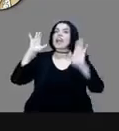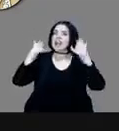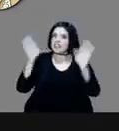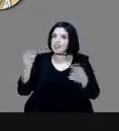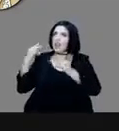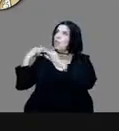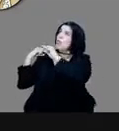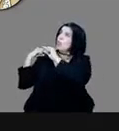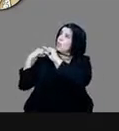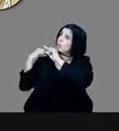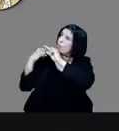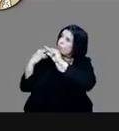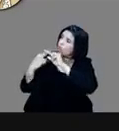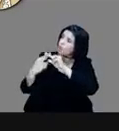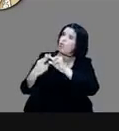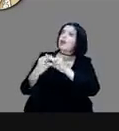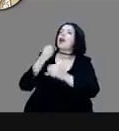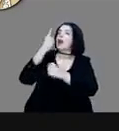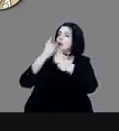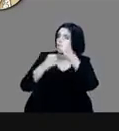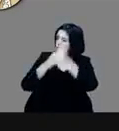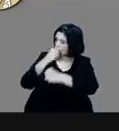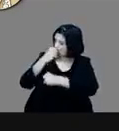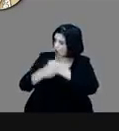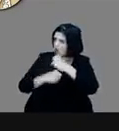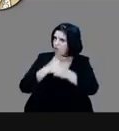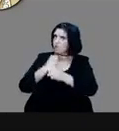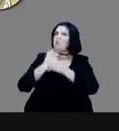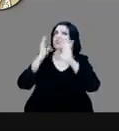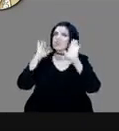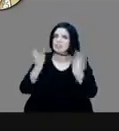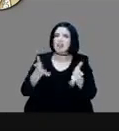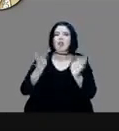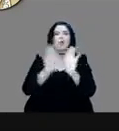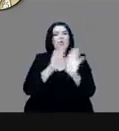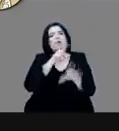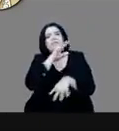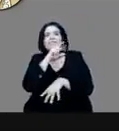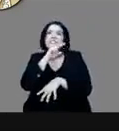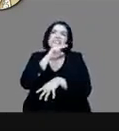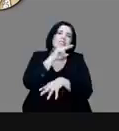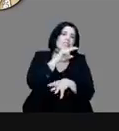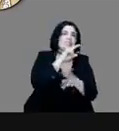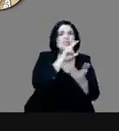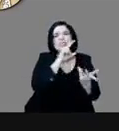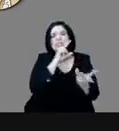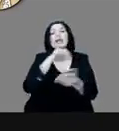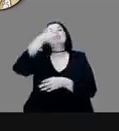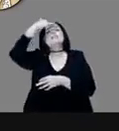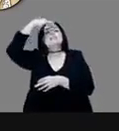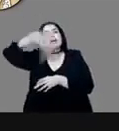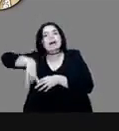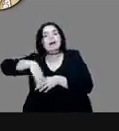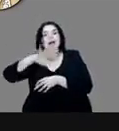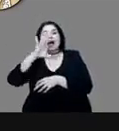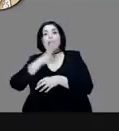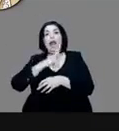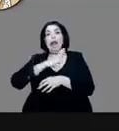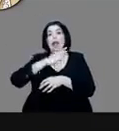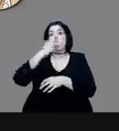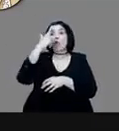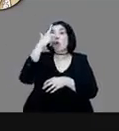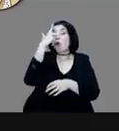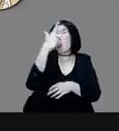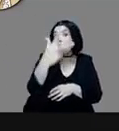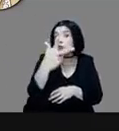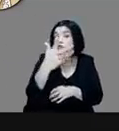cosas que, que los tenían inquietos, ¿verdad? sabemos que son ocho pronósticos de los que